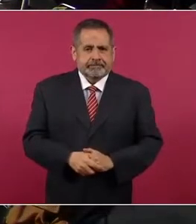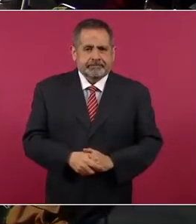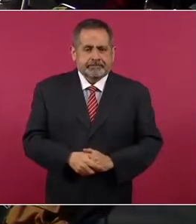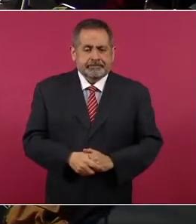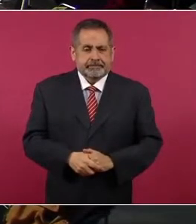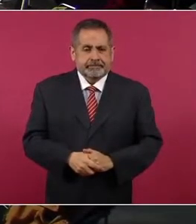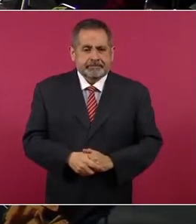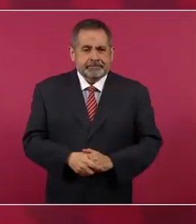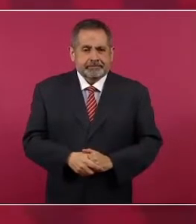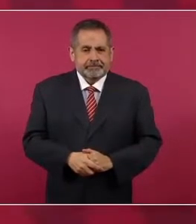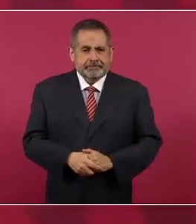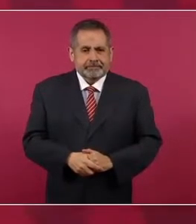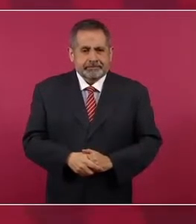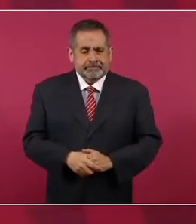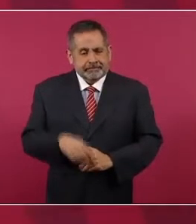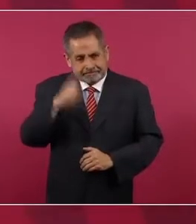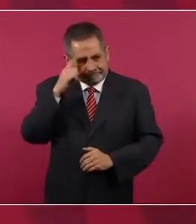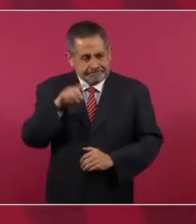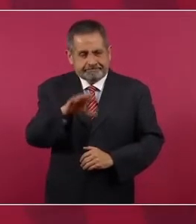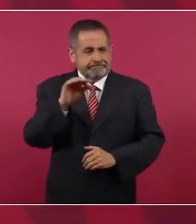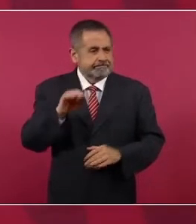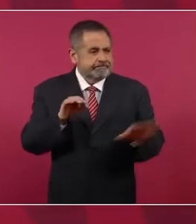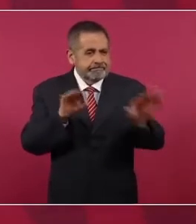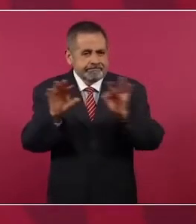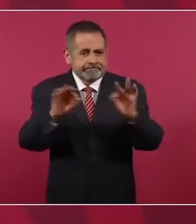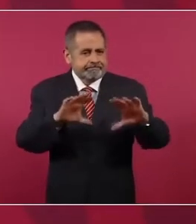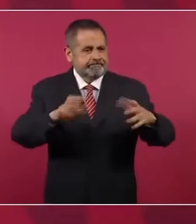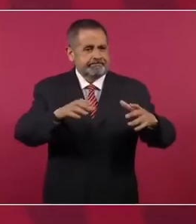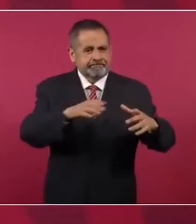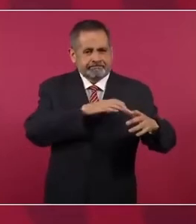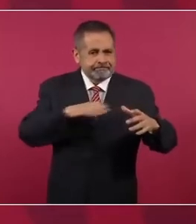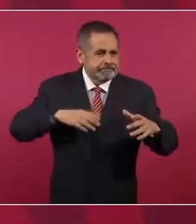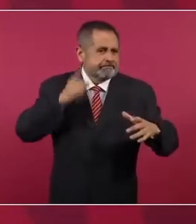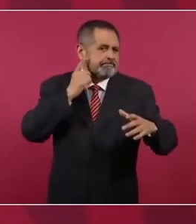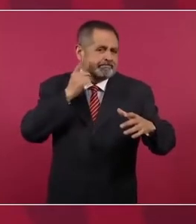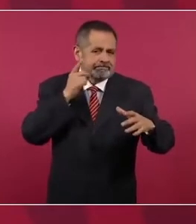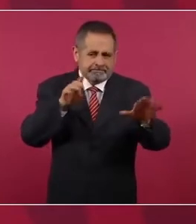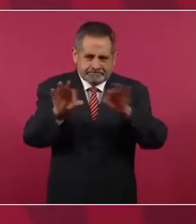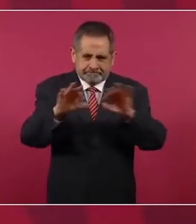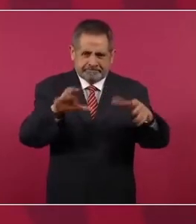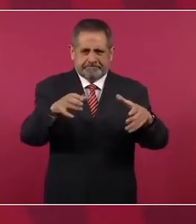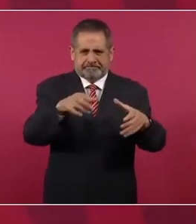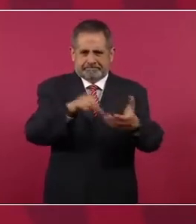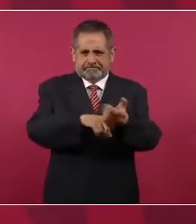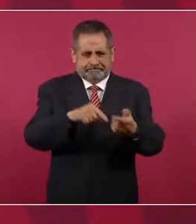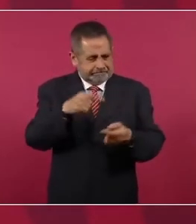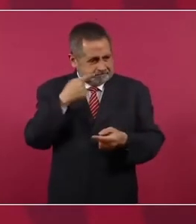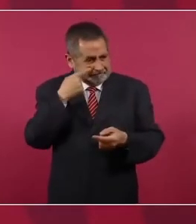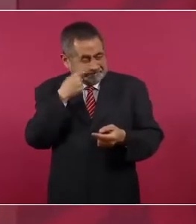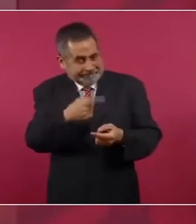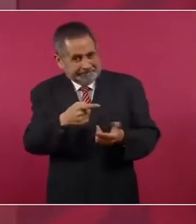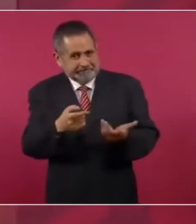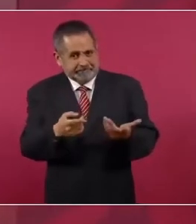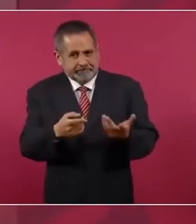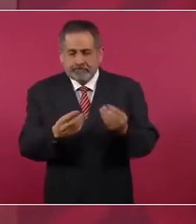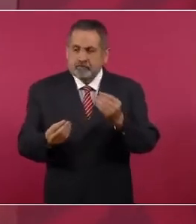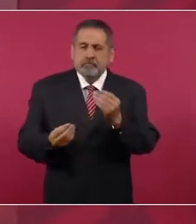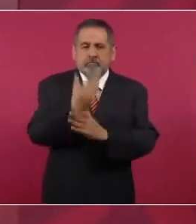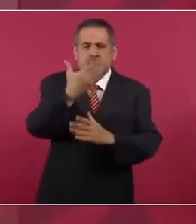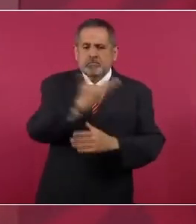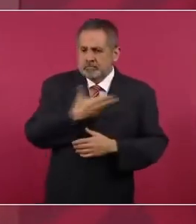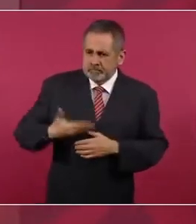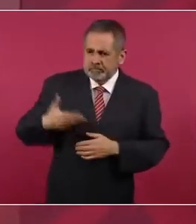Congreso al nuevo